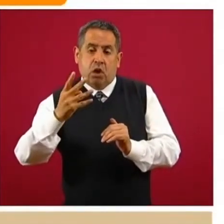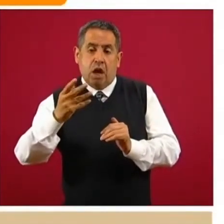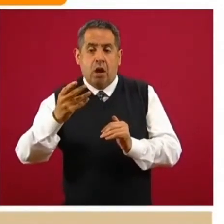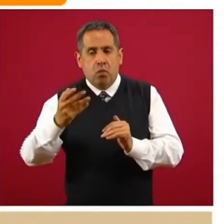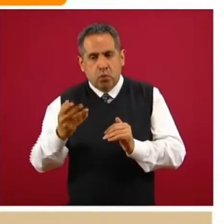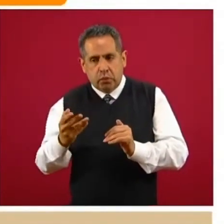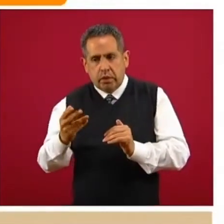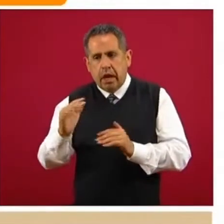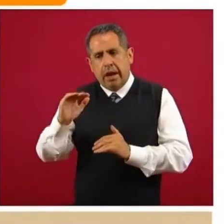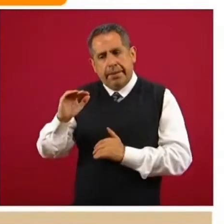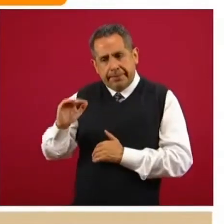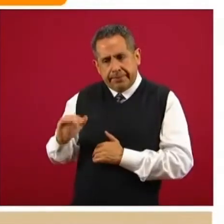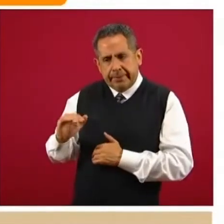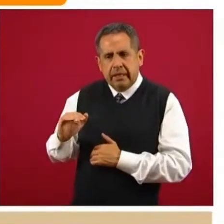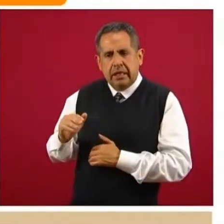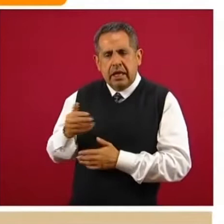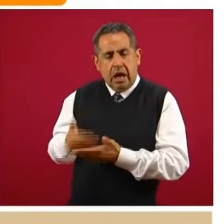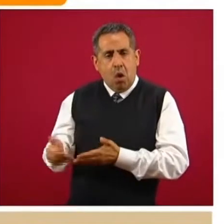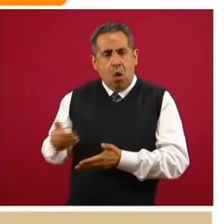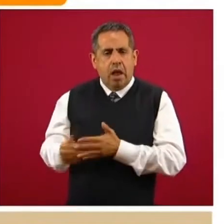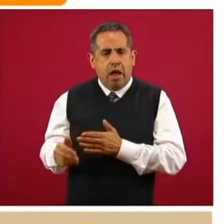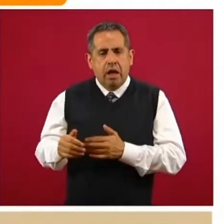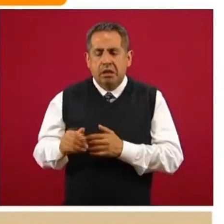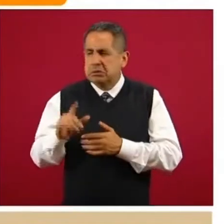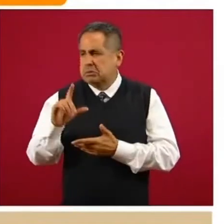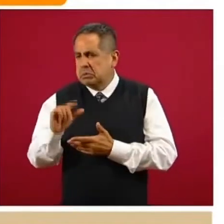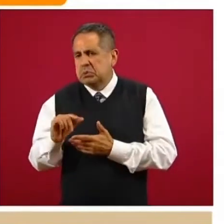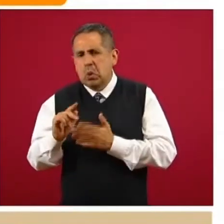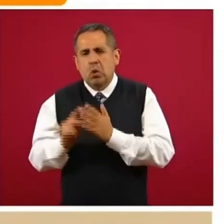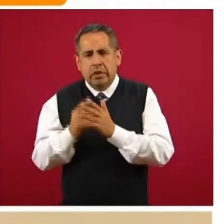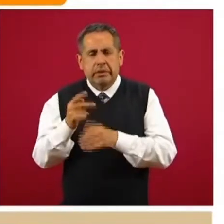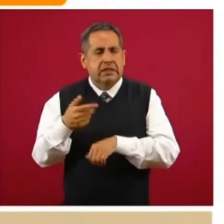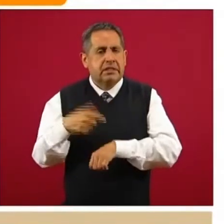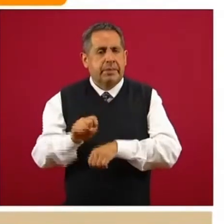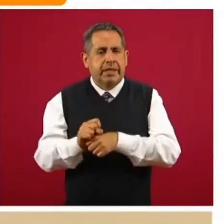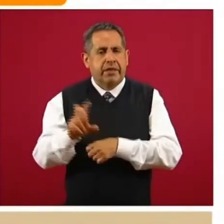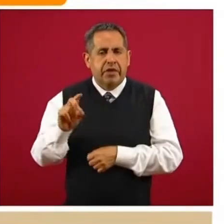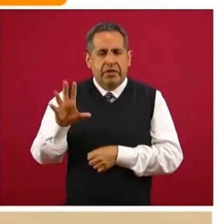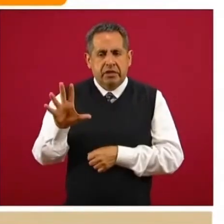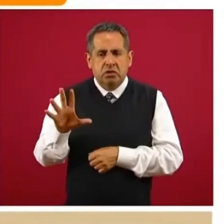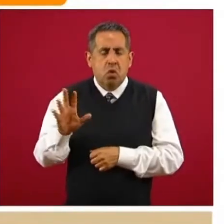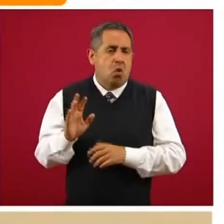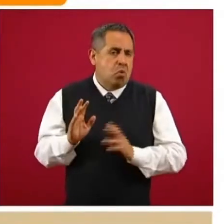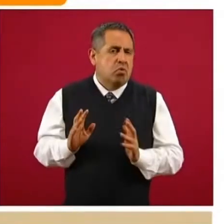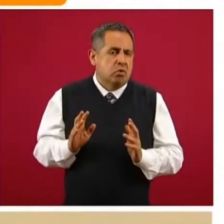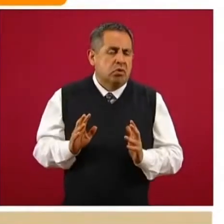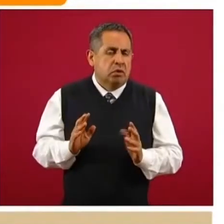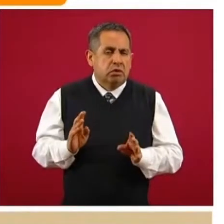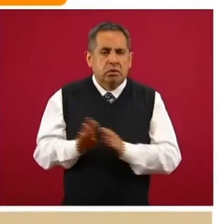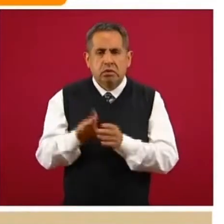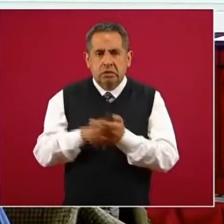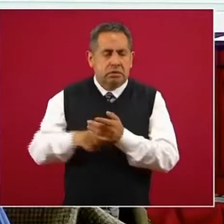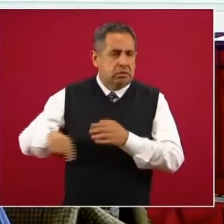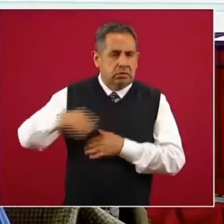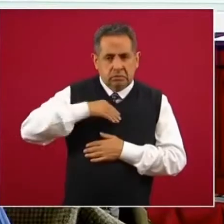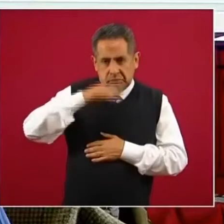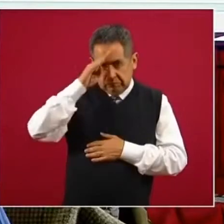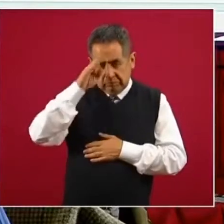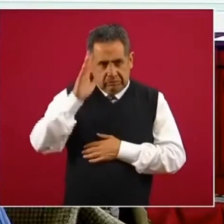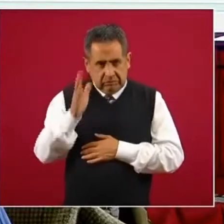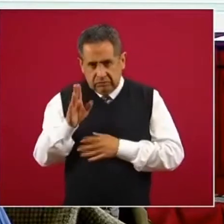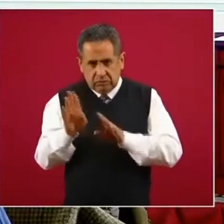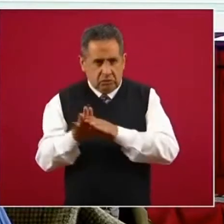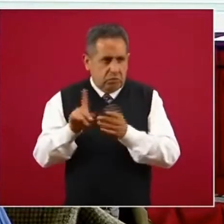volvemos a tener hasta el momento una nueva disminución en la semana 35. Esto cuando consideramos el total